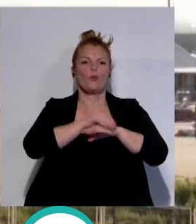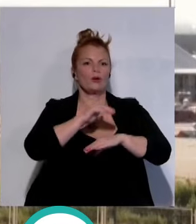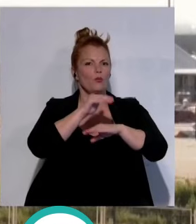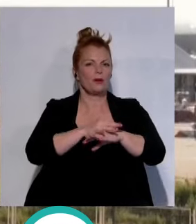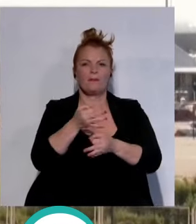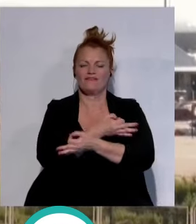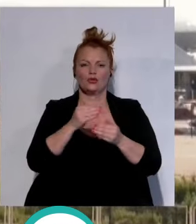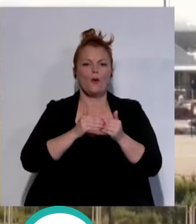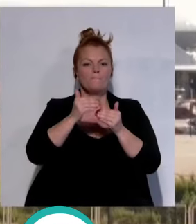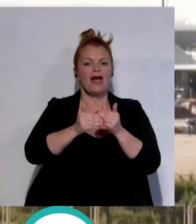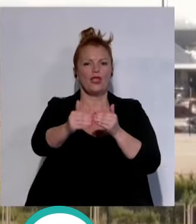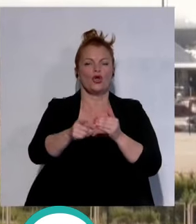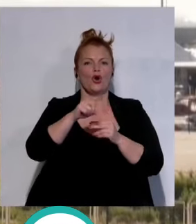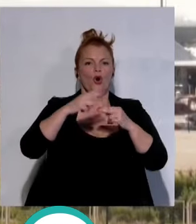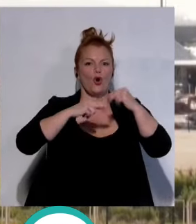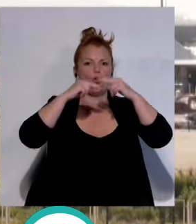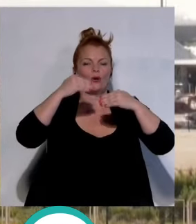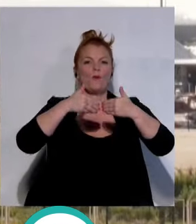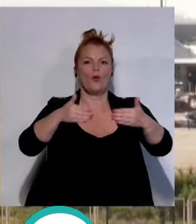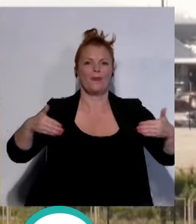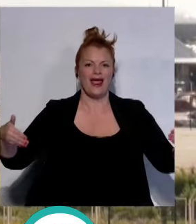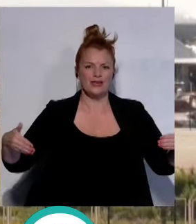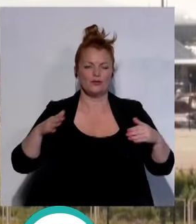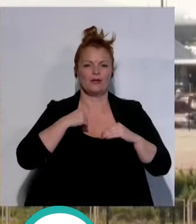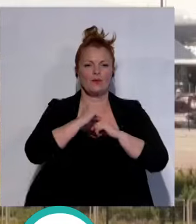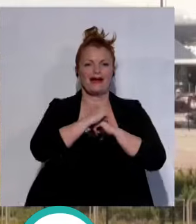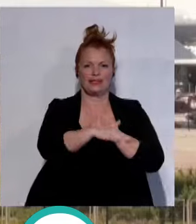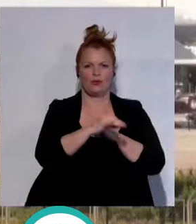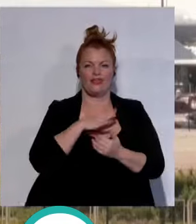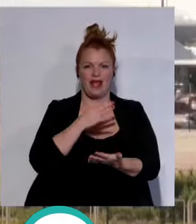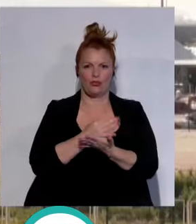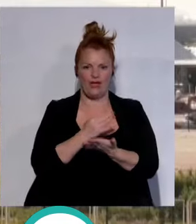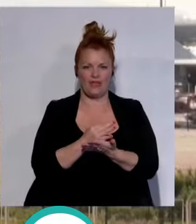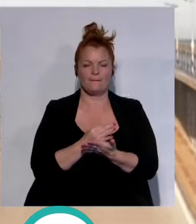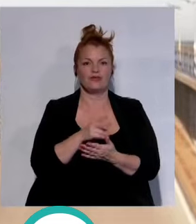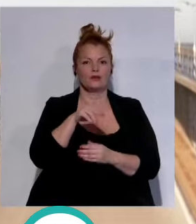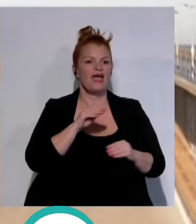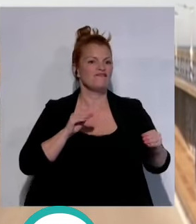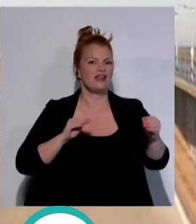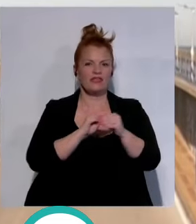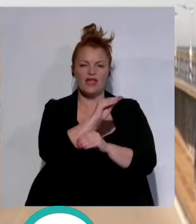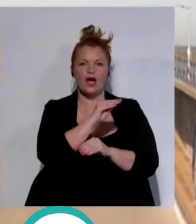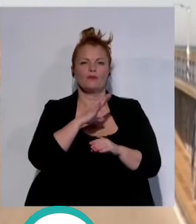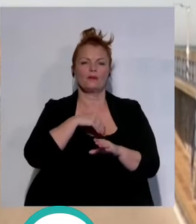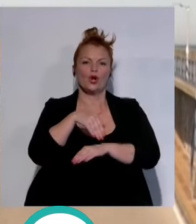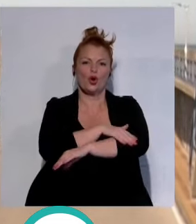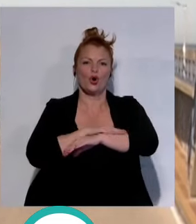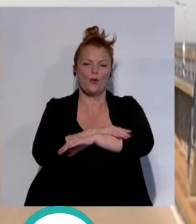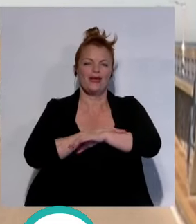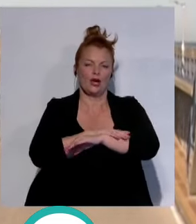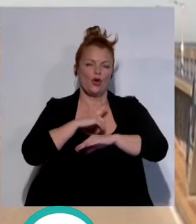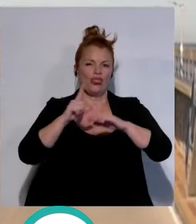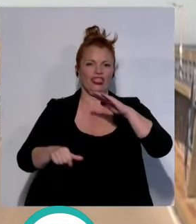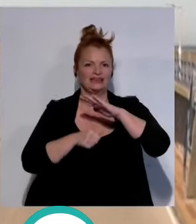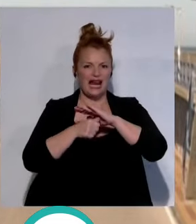plazos previstos y las obras de la muralla del perímetro marítimo de la ciudad ambas financiadas íntegramente por el gobierno de la nación